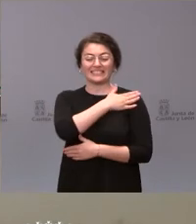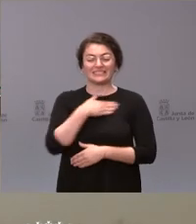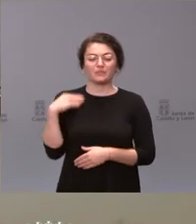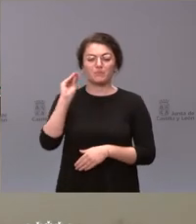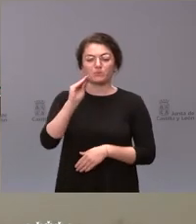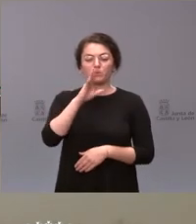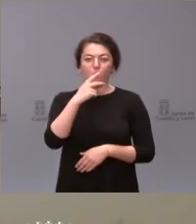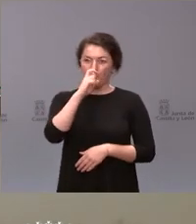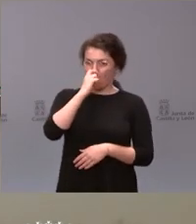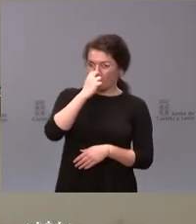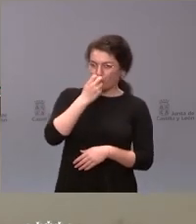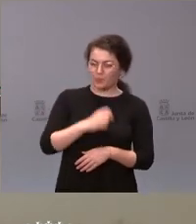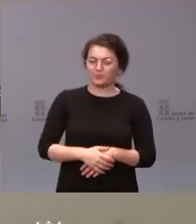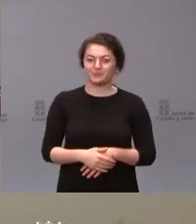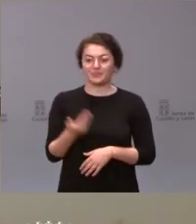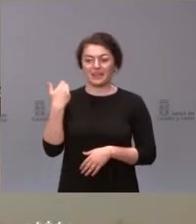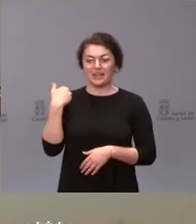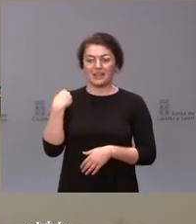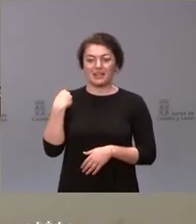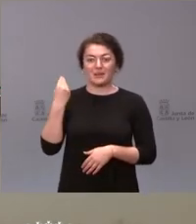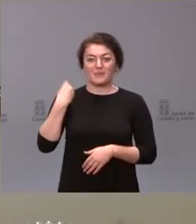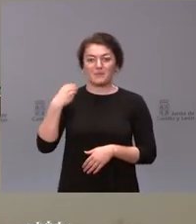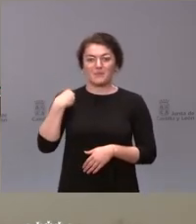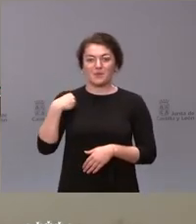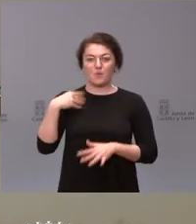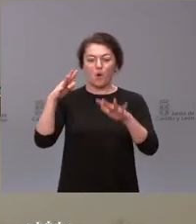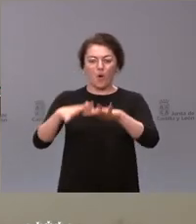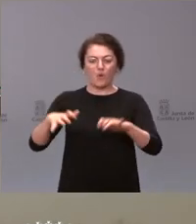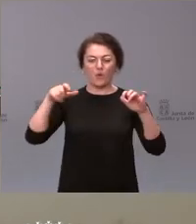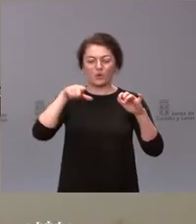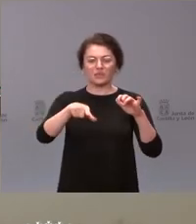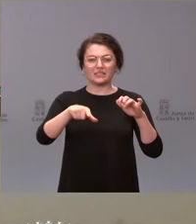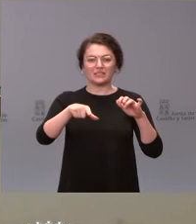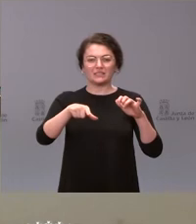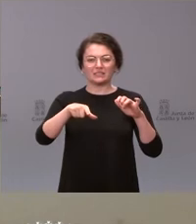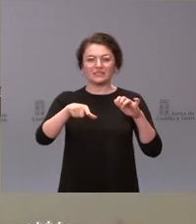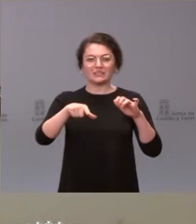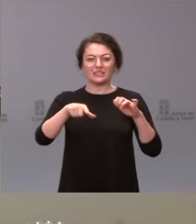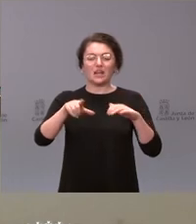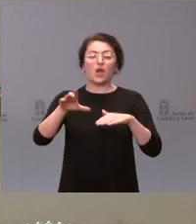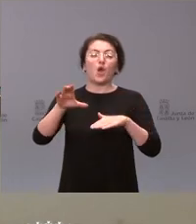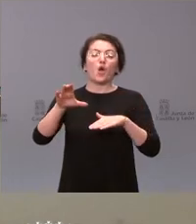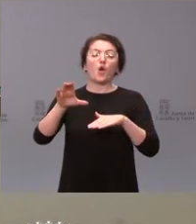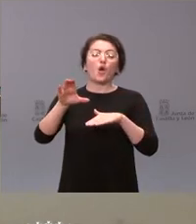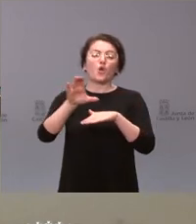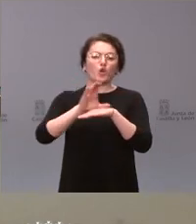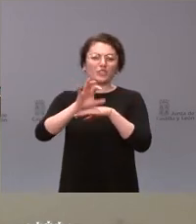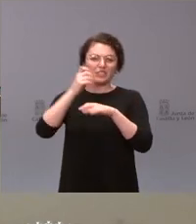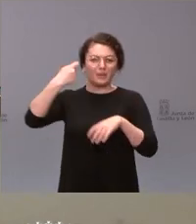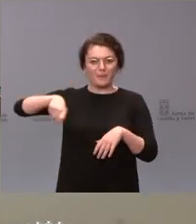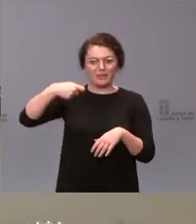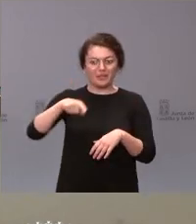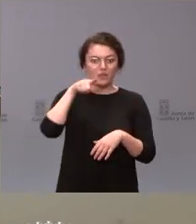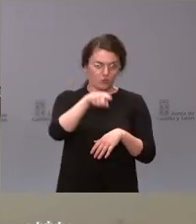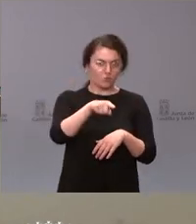por una curiosidad. Ayer en el pleno de las Cortes el consejero de la Presidencia usted mismo y